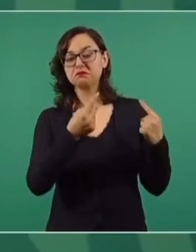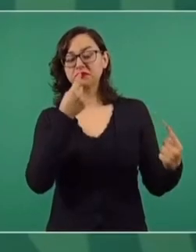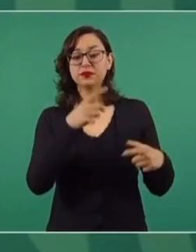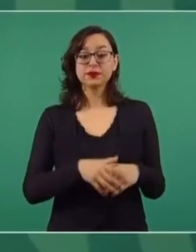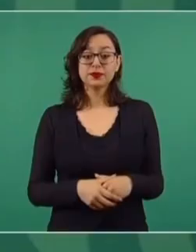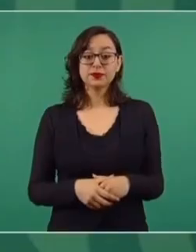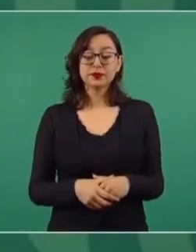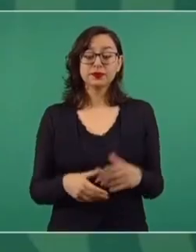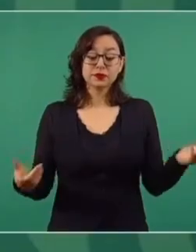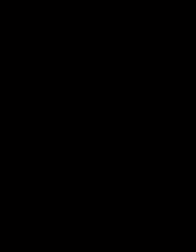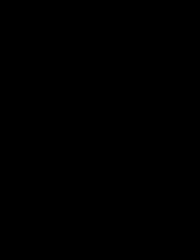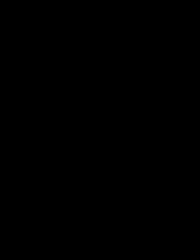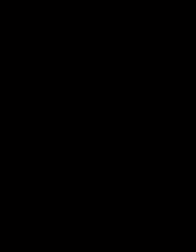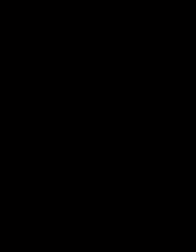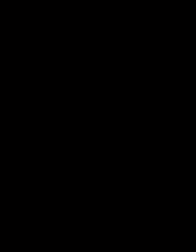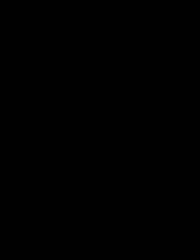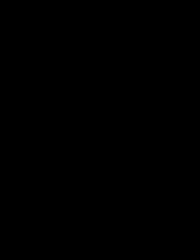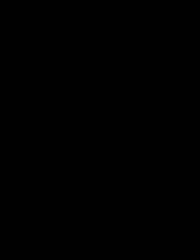Mesía Tropical. ¡Gracias!